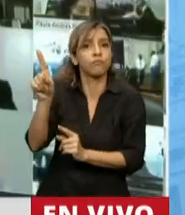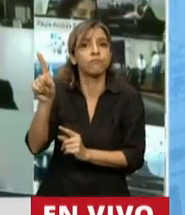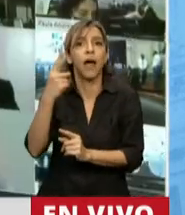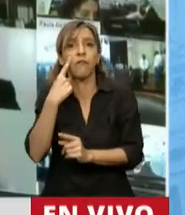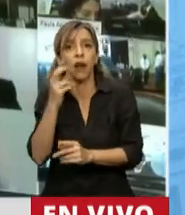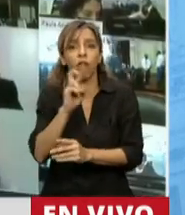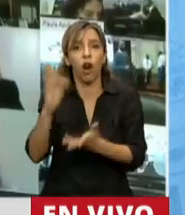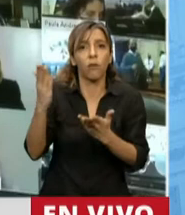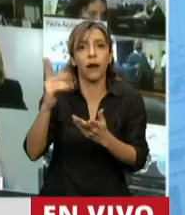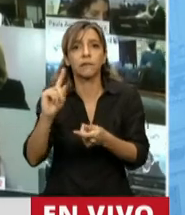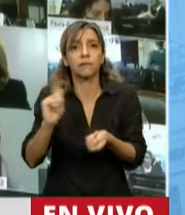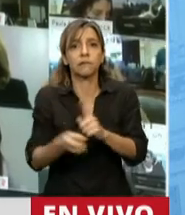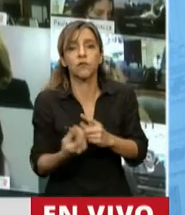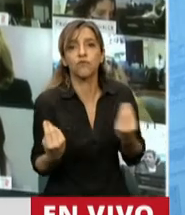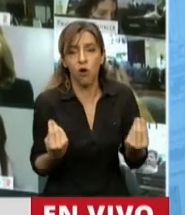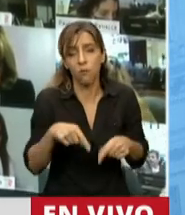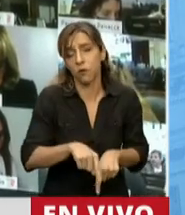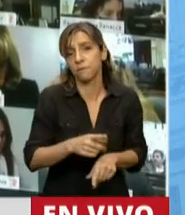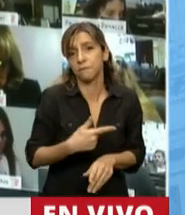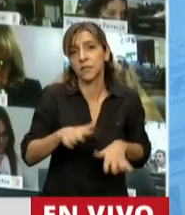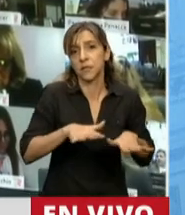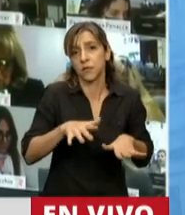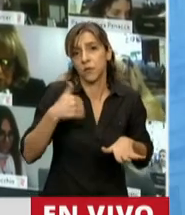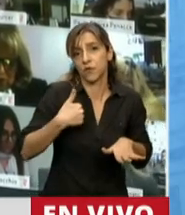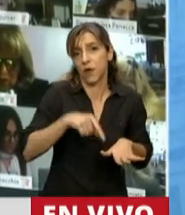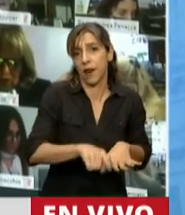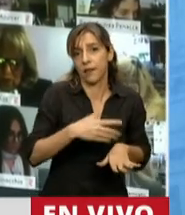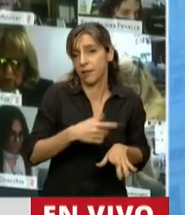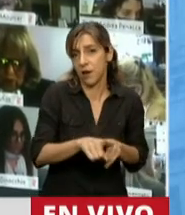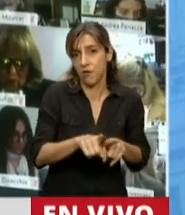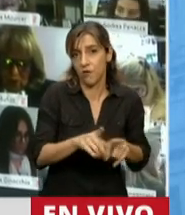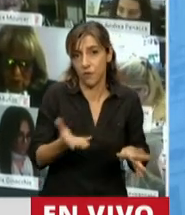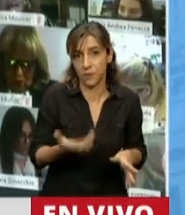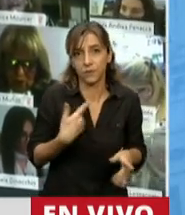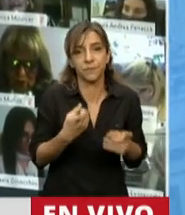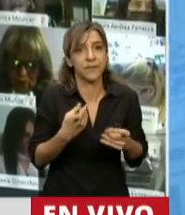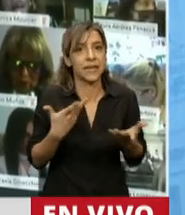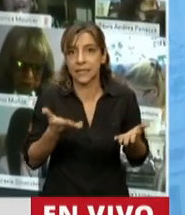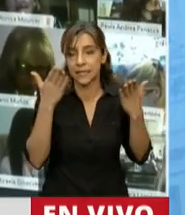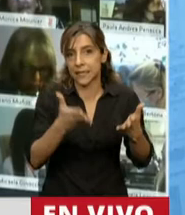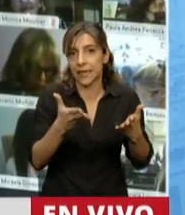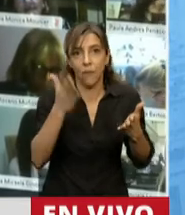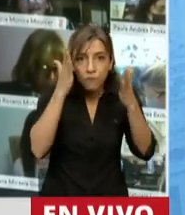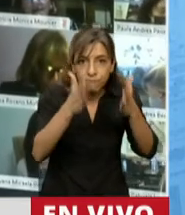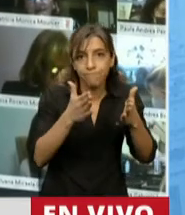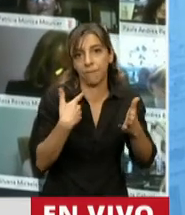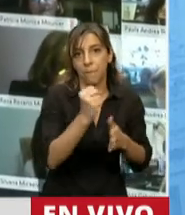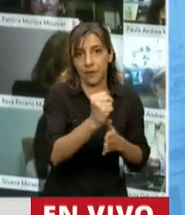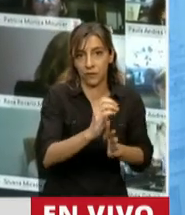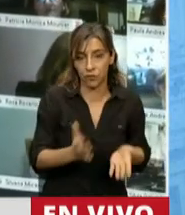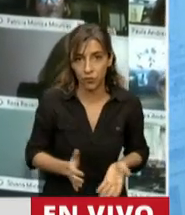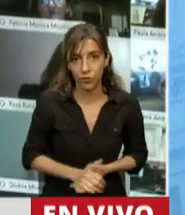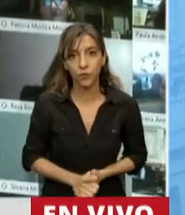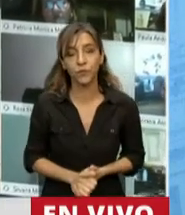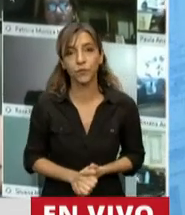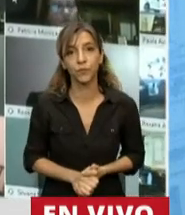y esto es un procedimiento que, en el caso de Argentina, es prácticamente el único que hemos podido recurrir. Sobre esta cuestión y